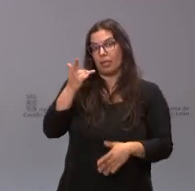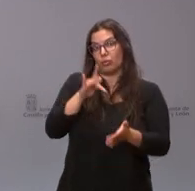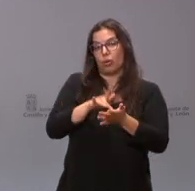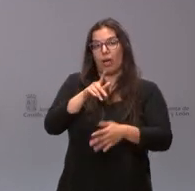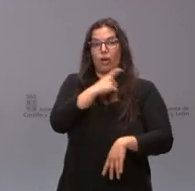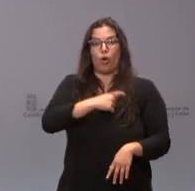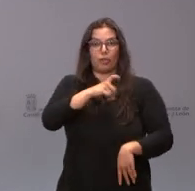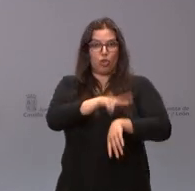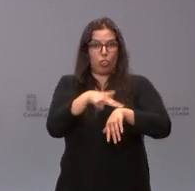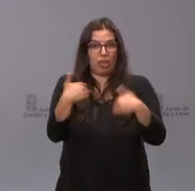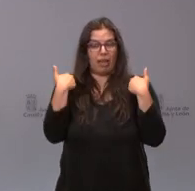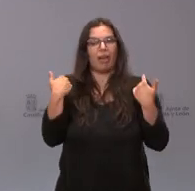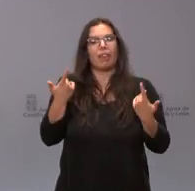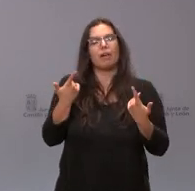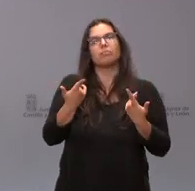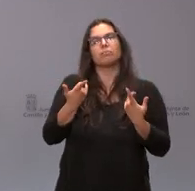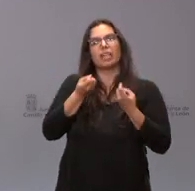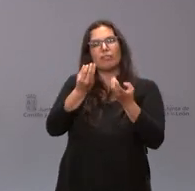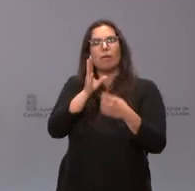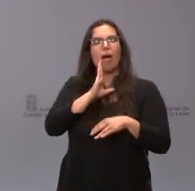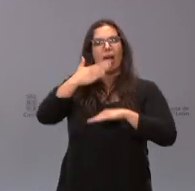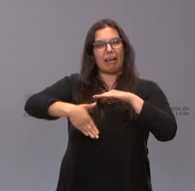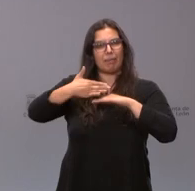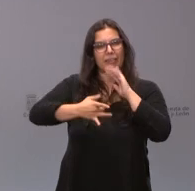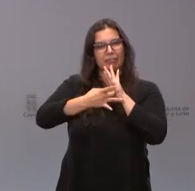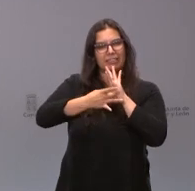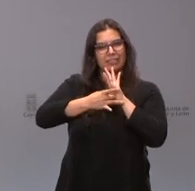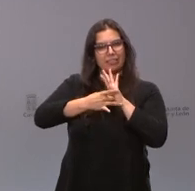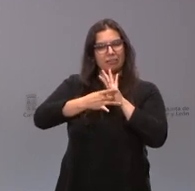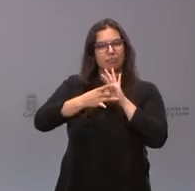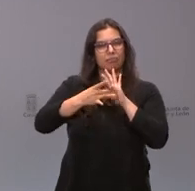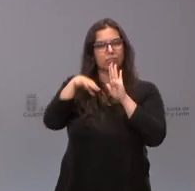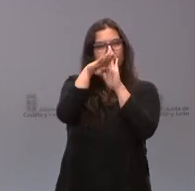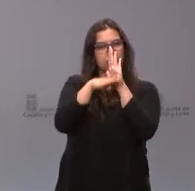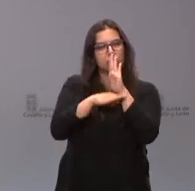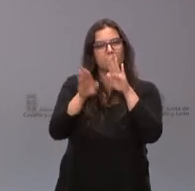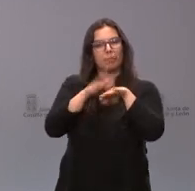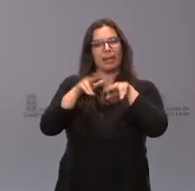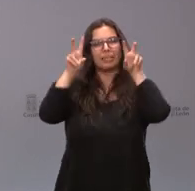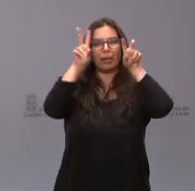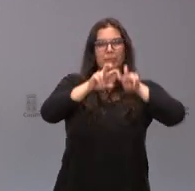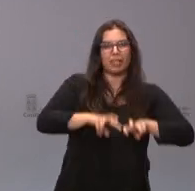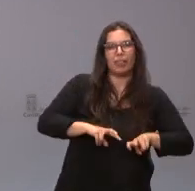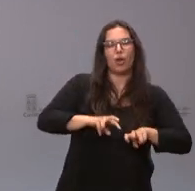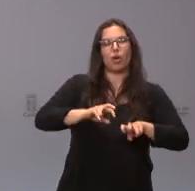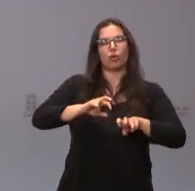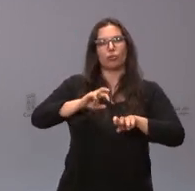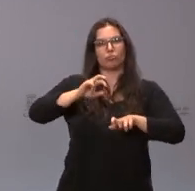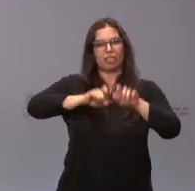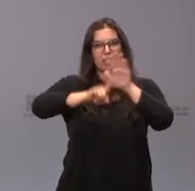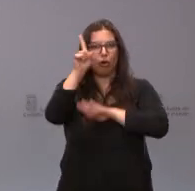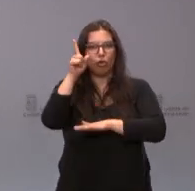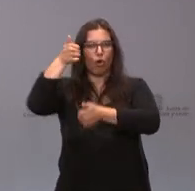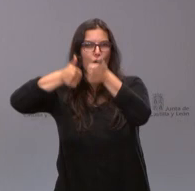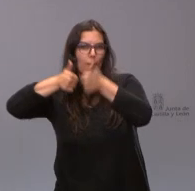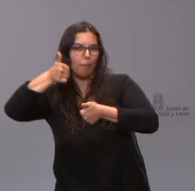informaba de los límites cuantitativos relativos a investigación, desarrollo y competitividad desde el punto de